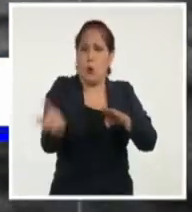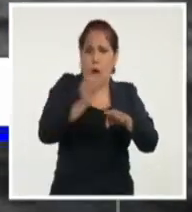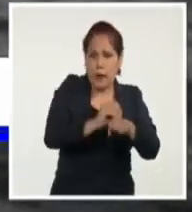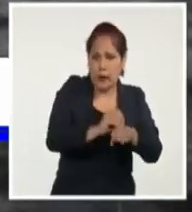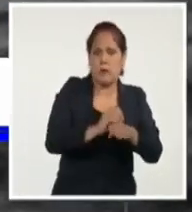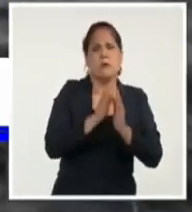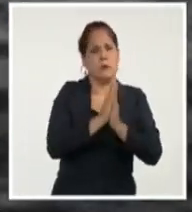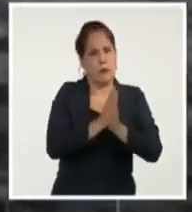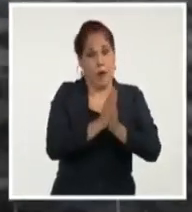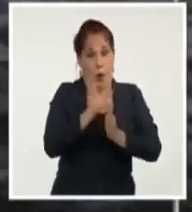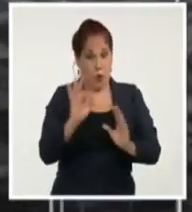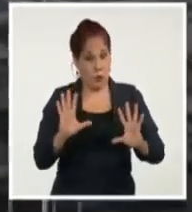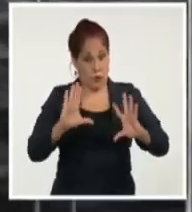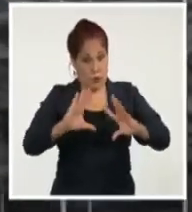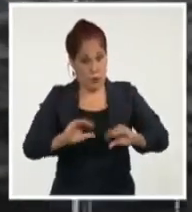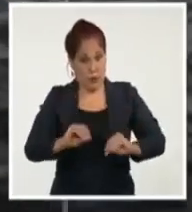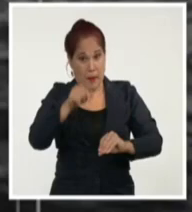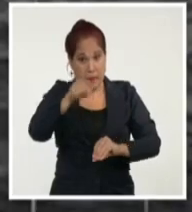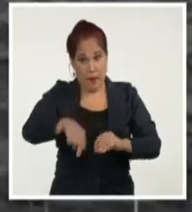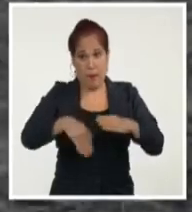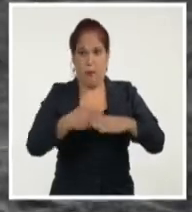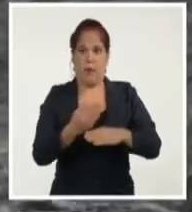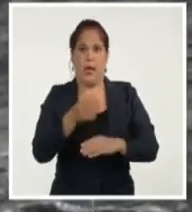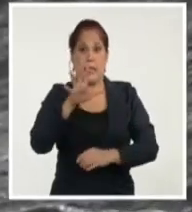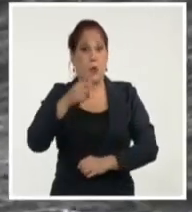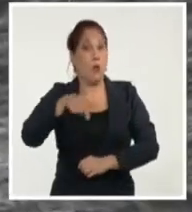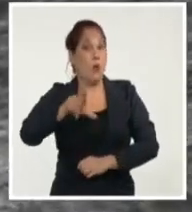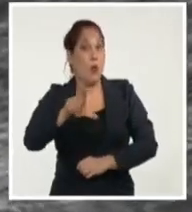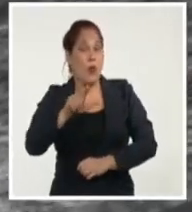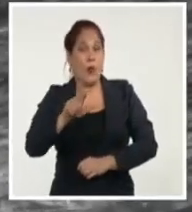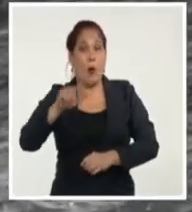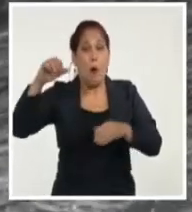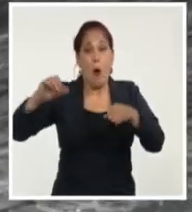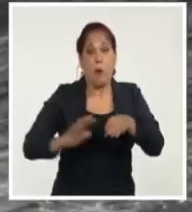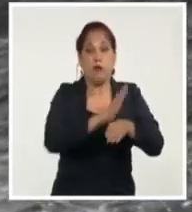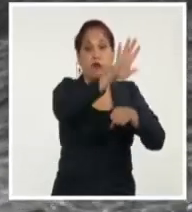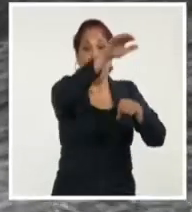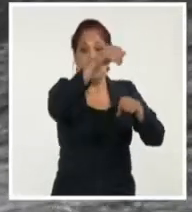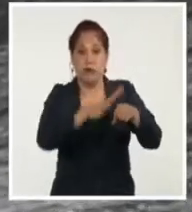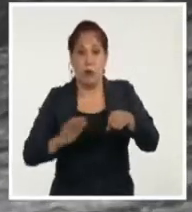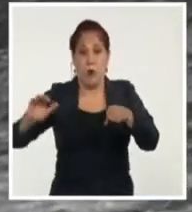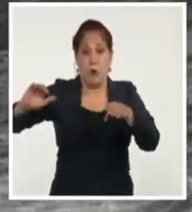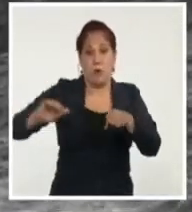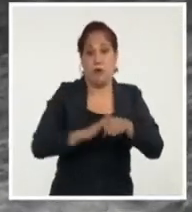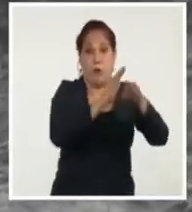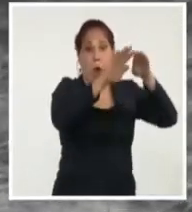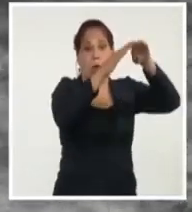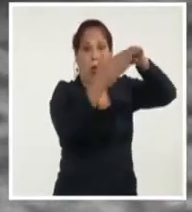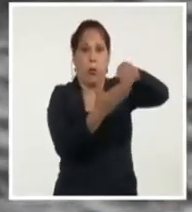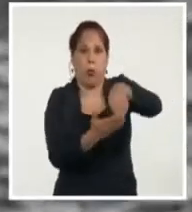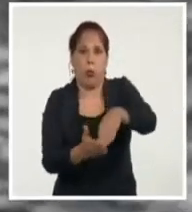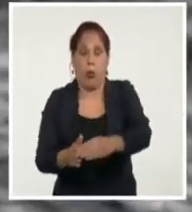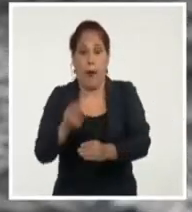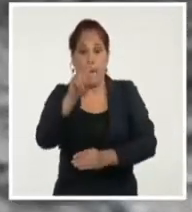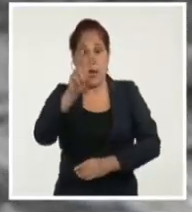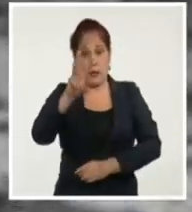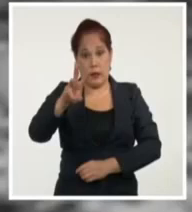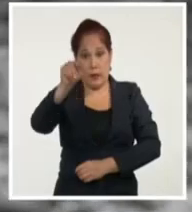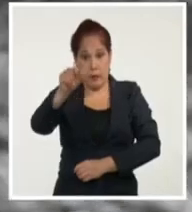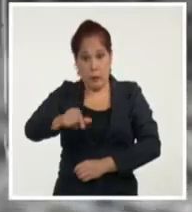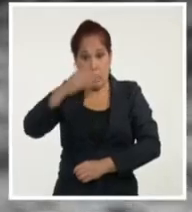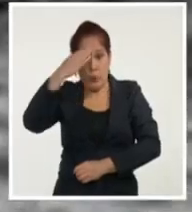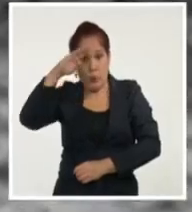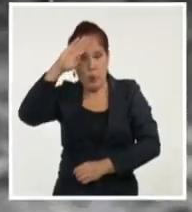Pasadas las 8 de la noche del propio día, la furia del mar volteó la embarcación. A la deriva, 23 cubanos